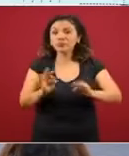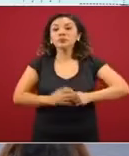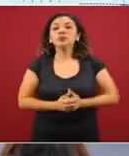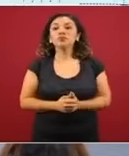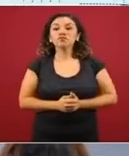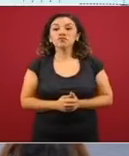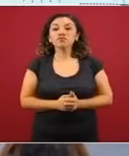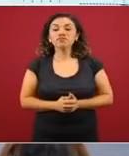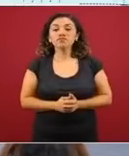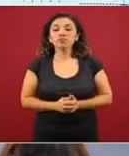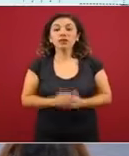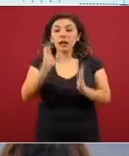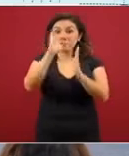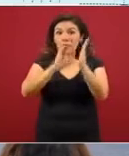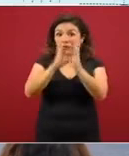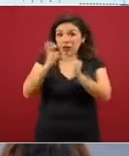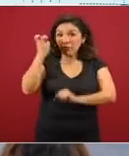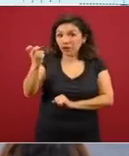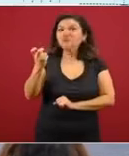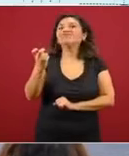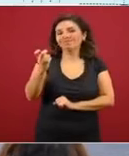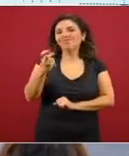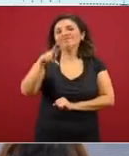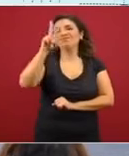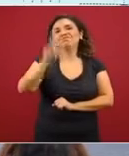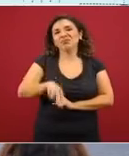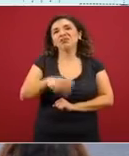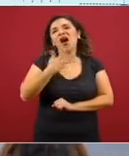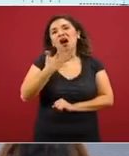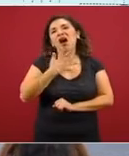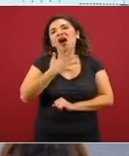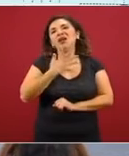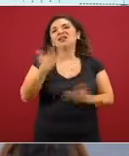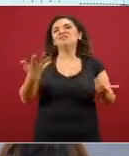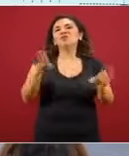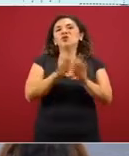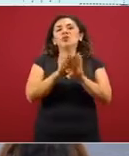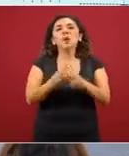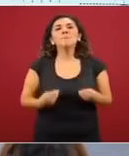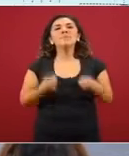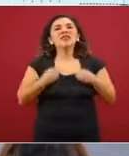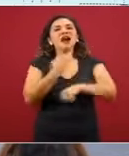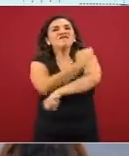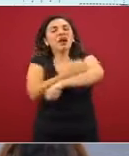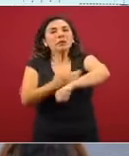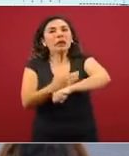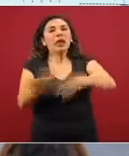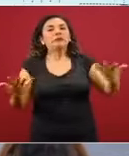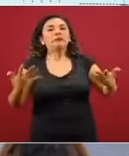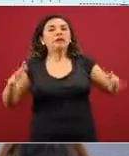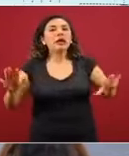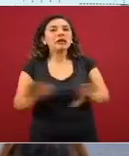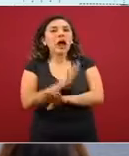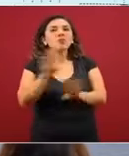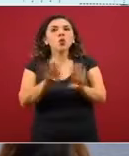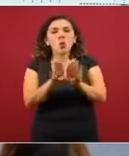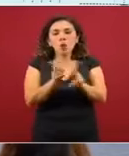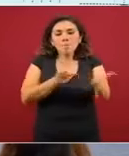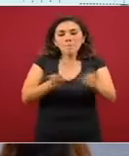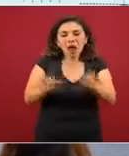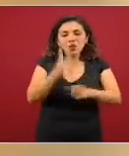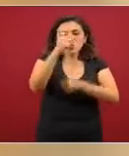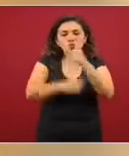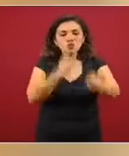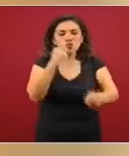El calendario sin duda afecta de manera directa la vida de las familias, la planeación del año,